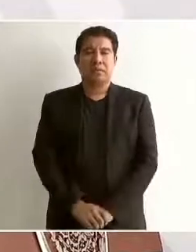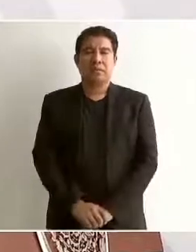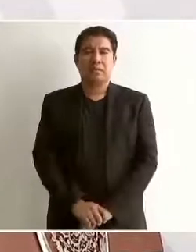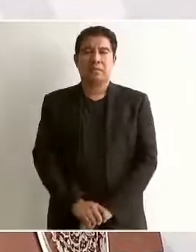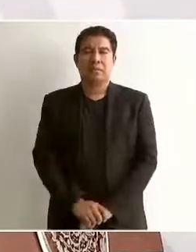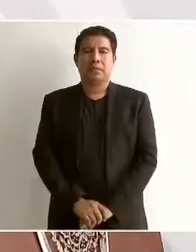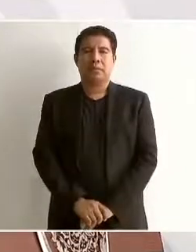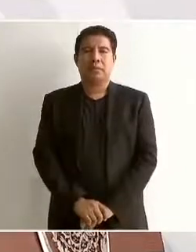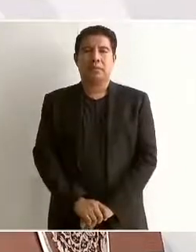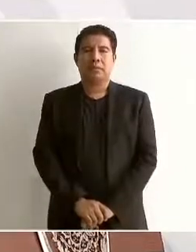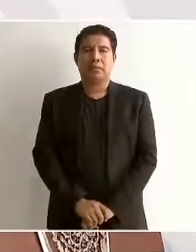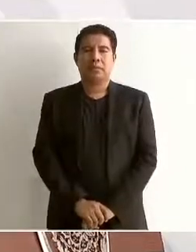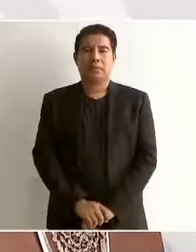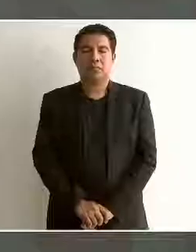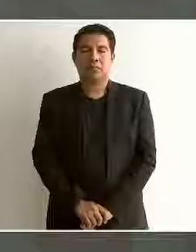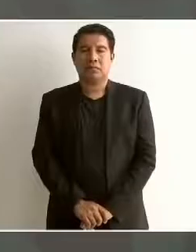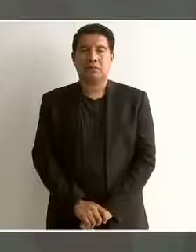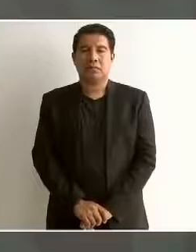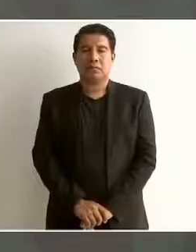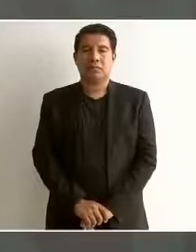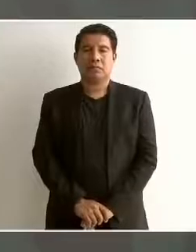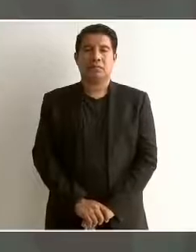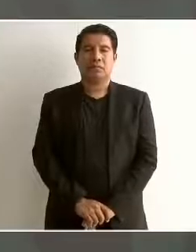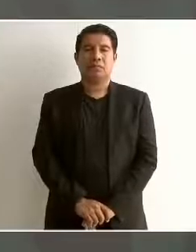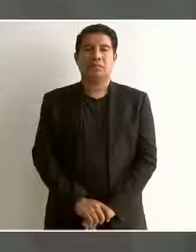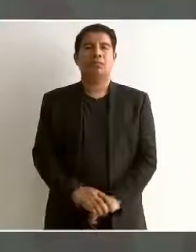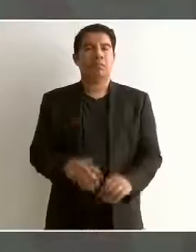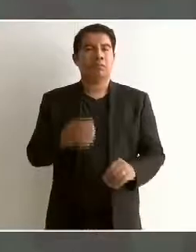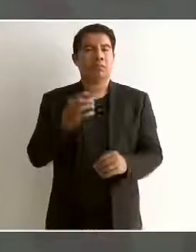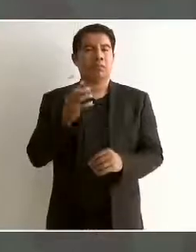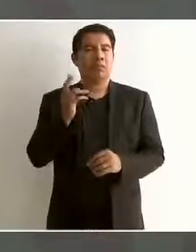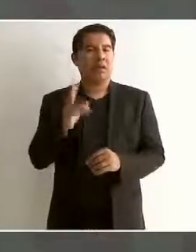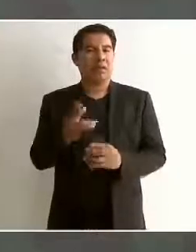¿cómo le van a hacer para que